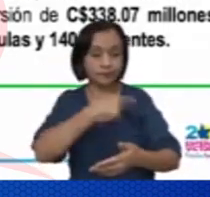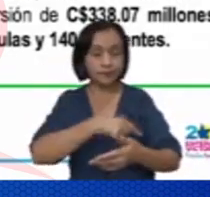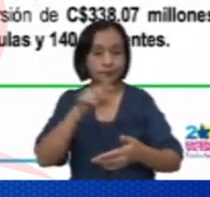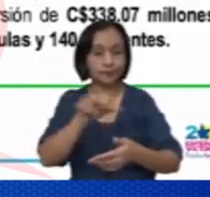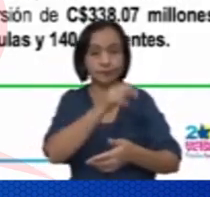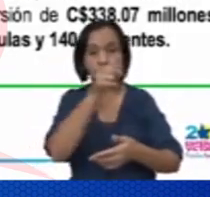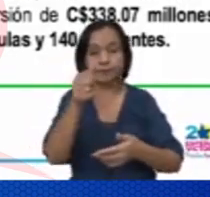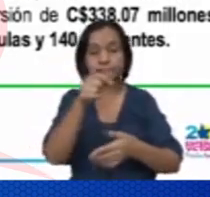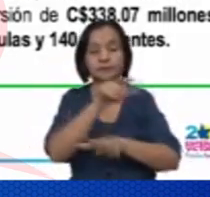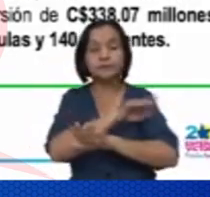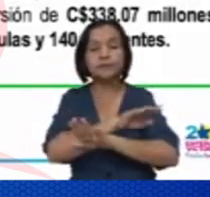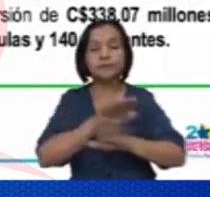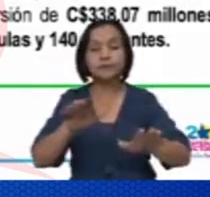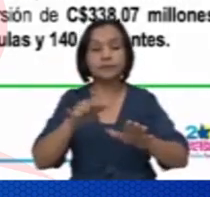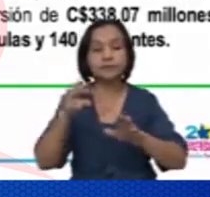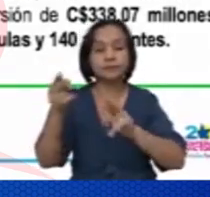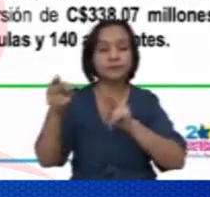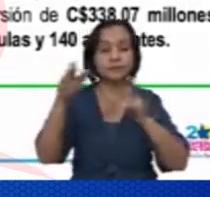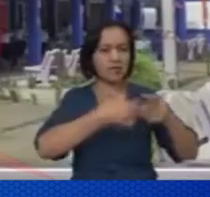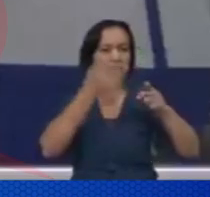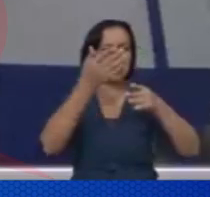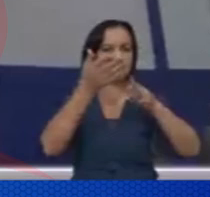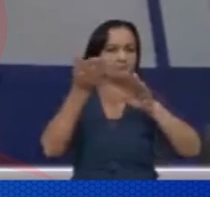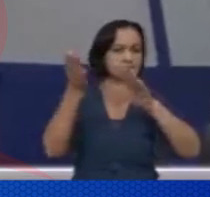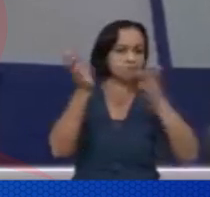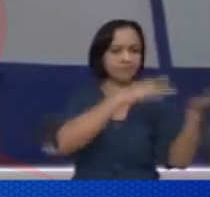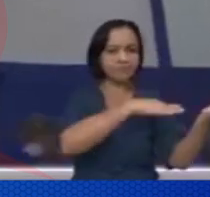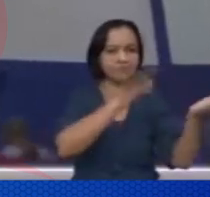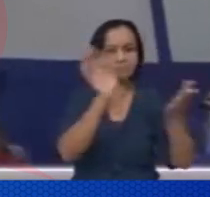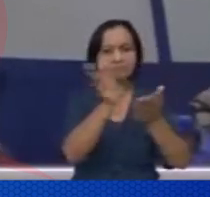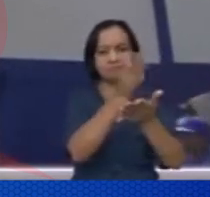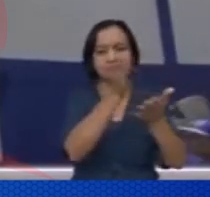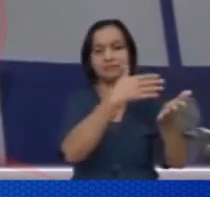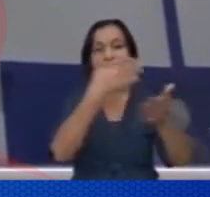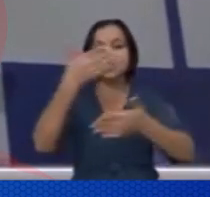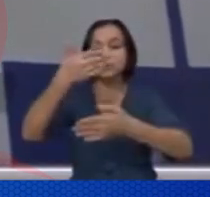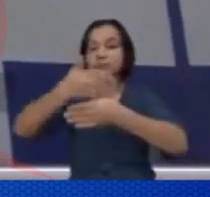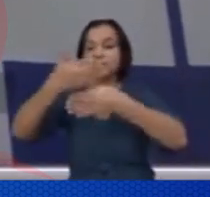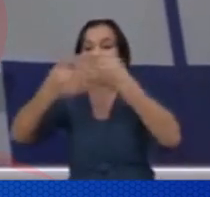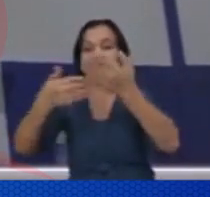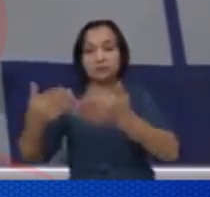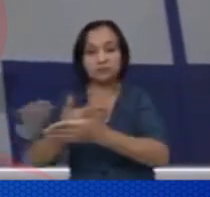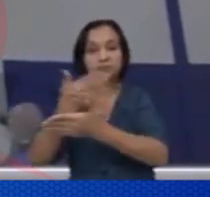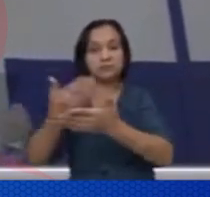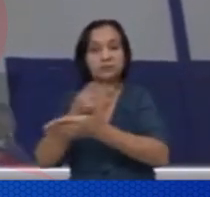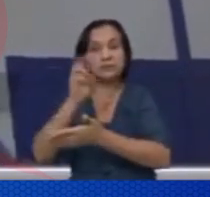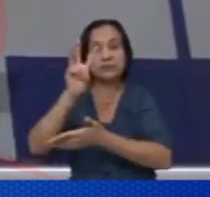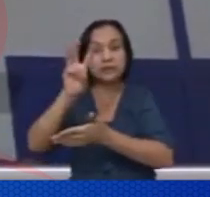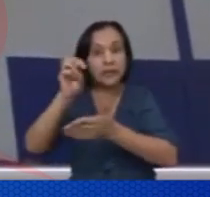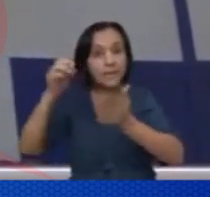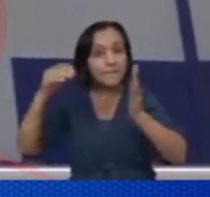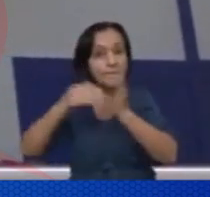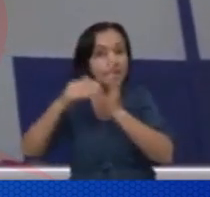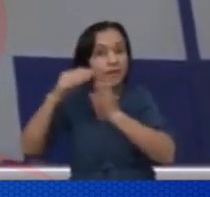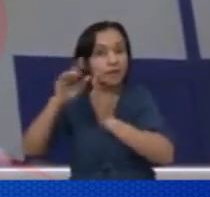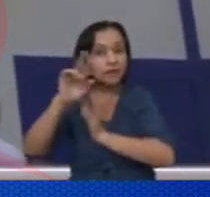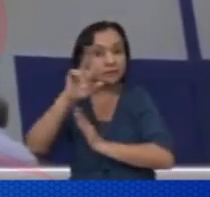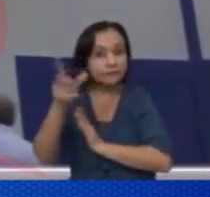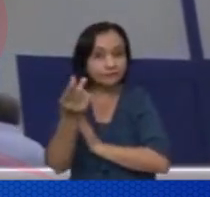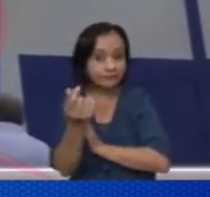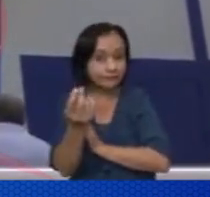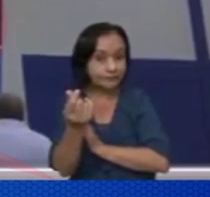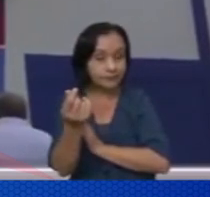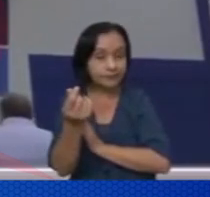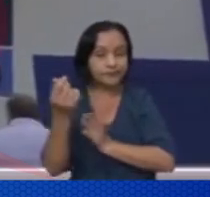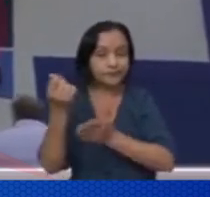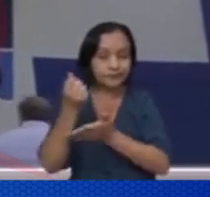a estar finalizando en noviembre, diciembre, ¿verdad? Cerca del 35% se encuentran en ejecución. Estos proyectos se